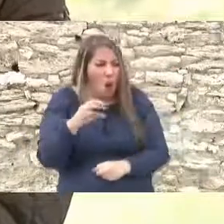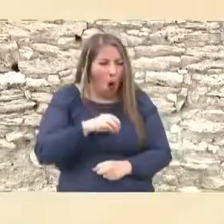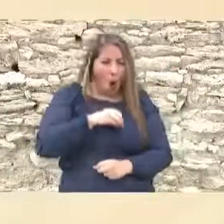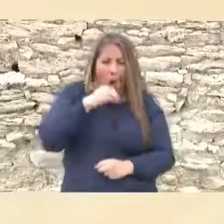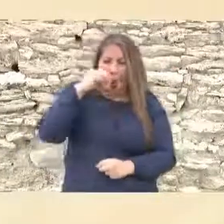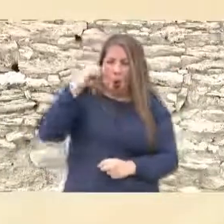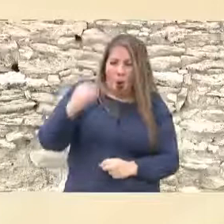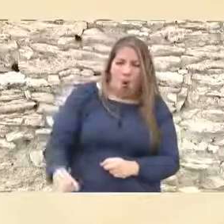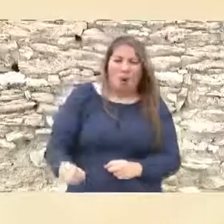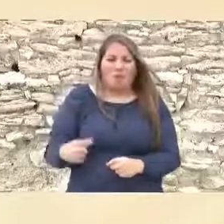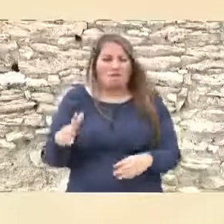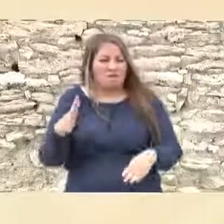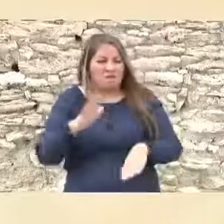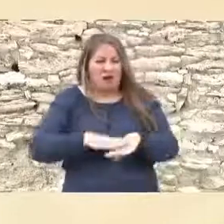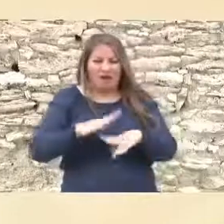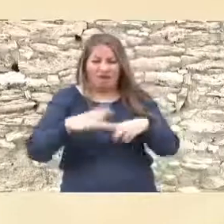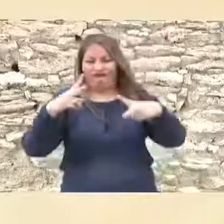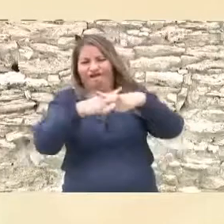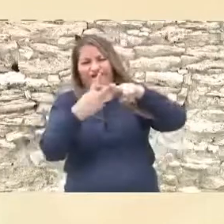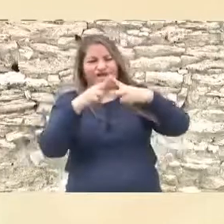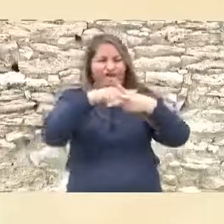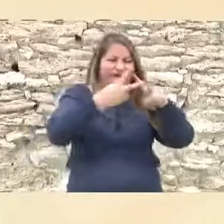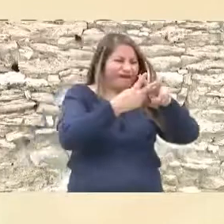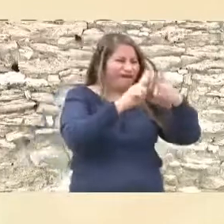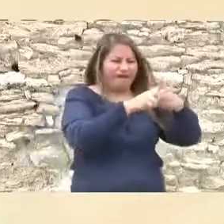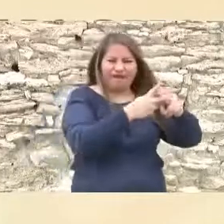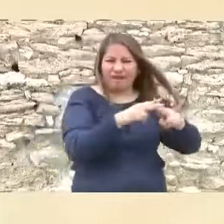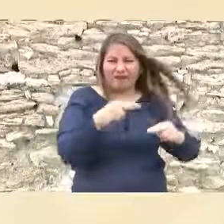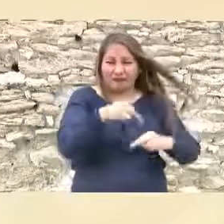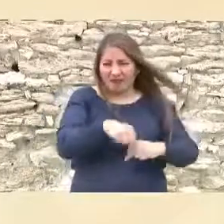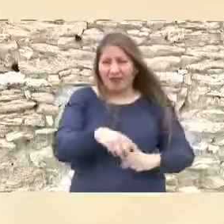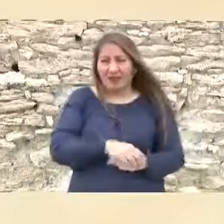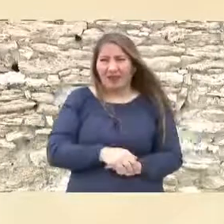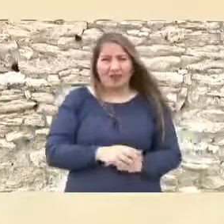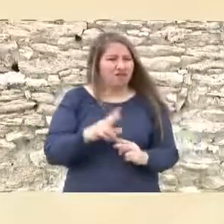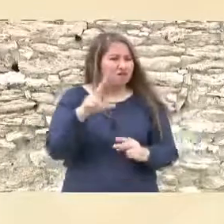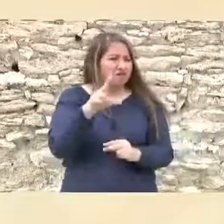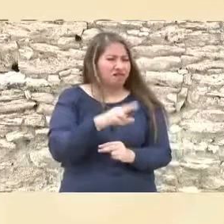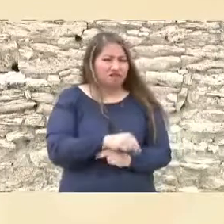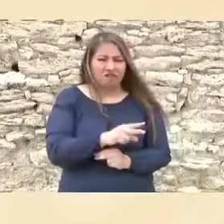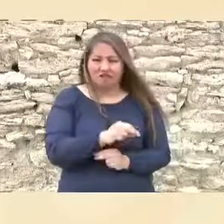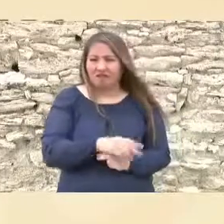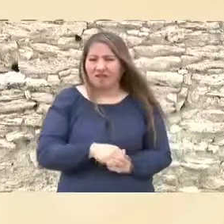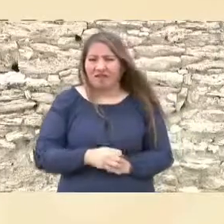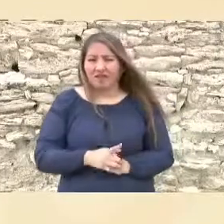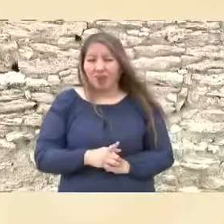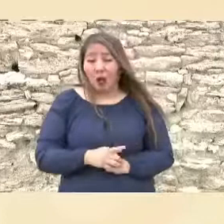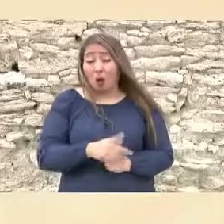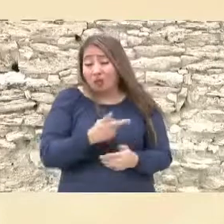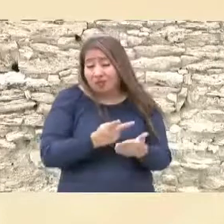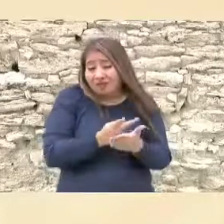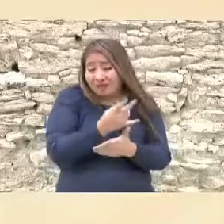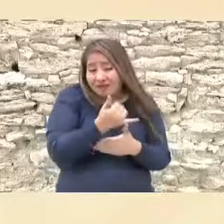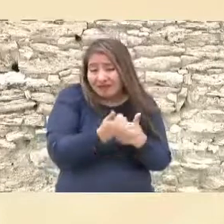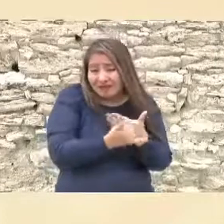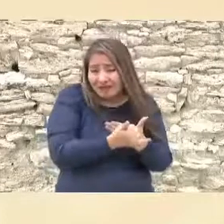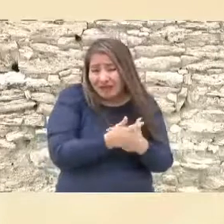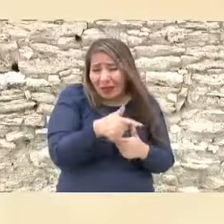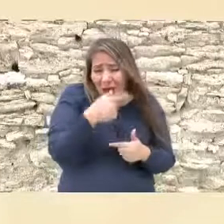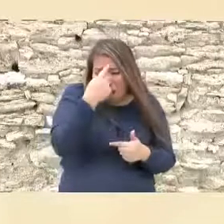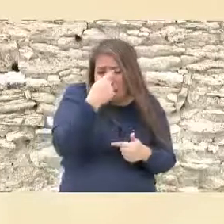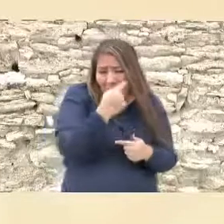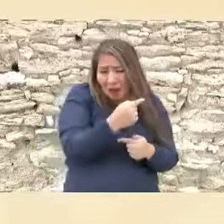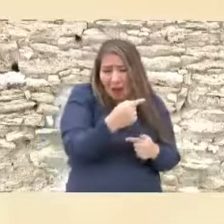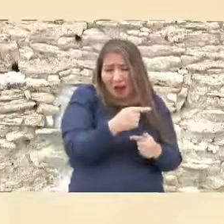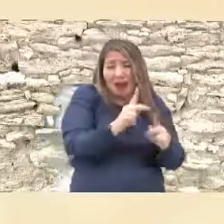más violencia no es un proyecto para